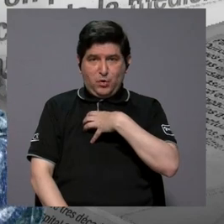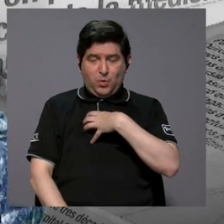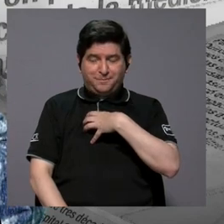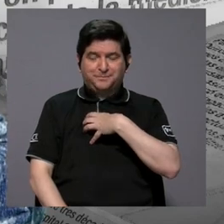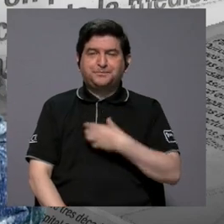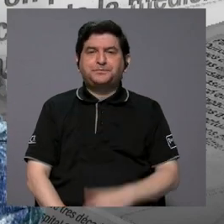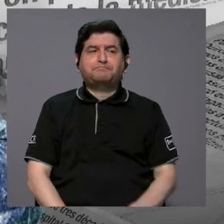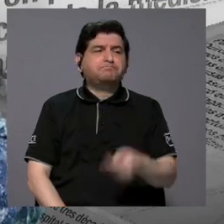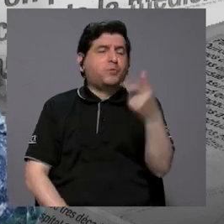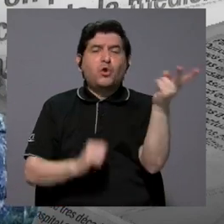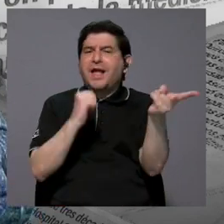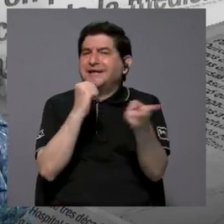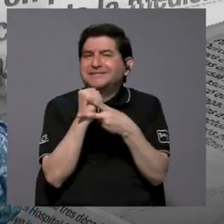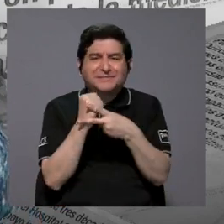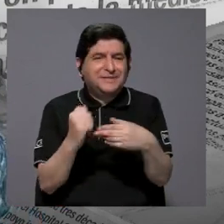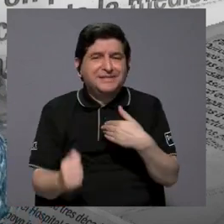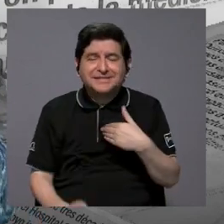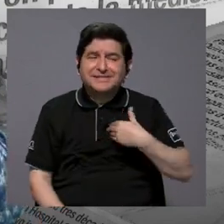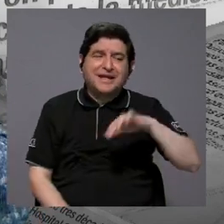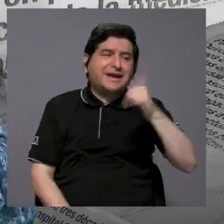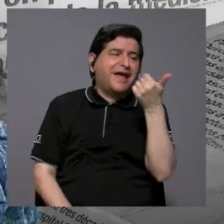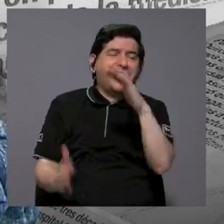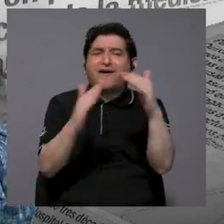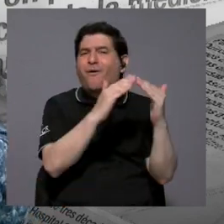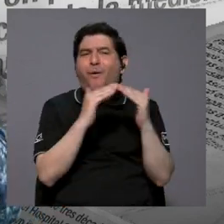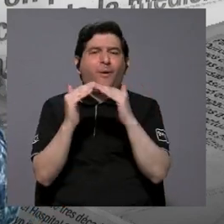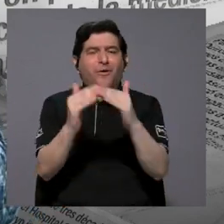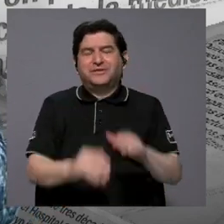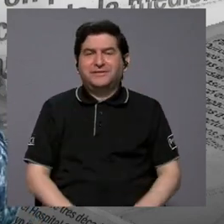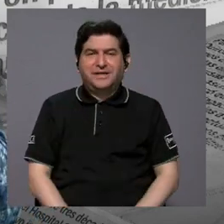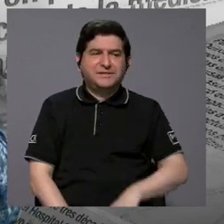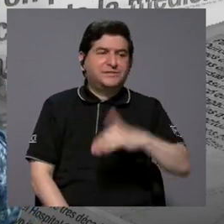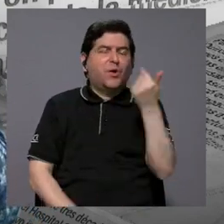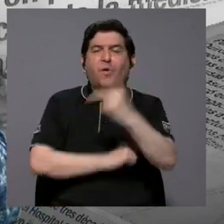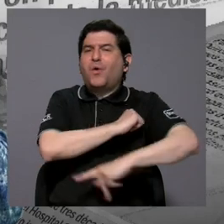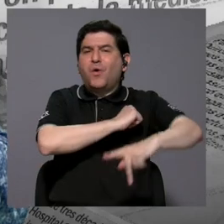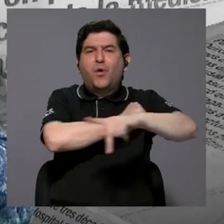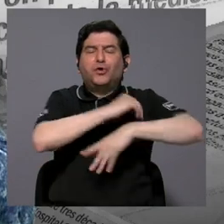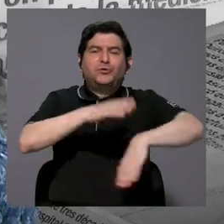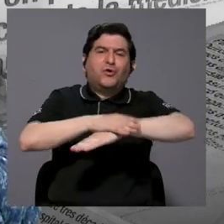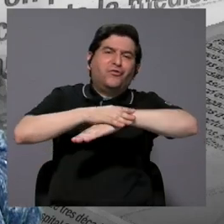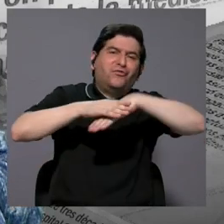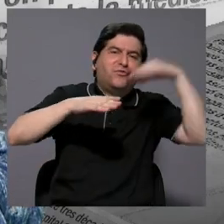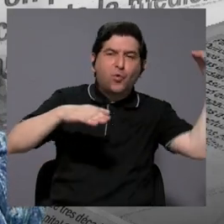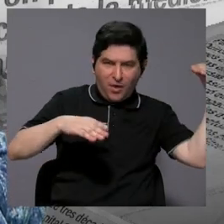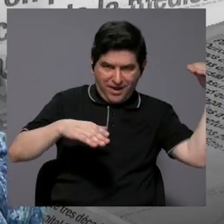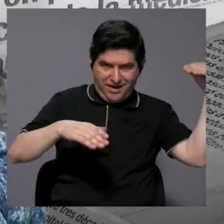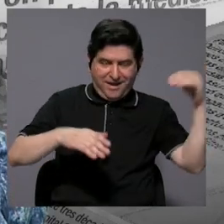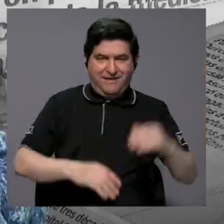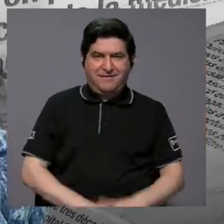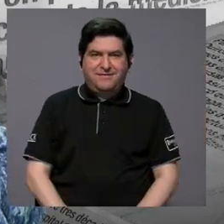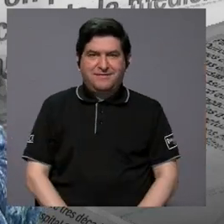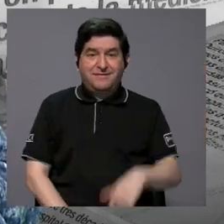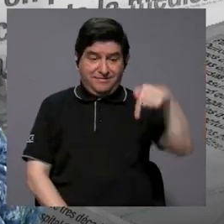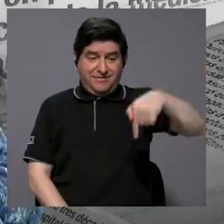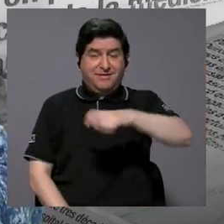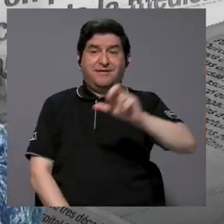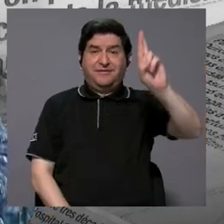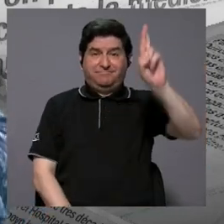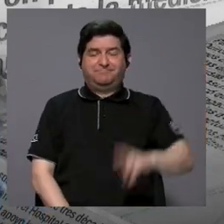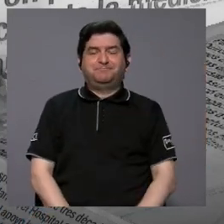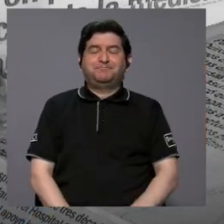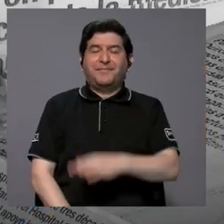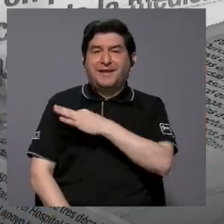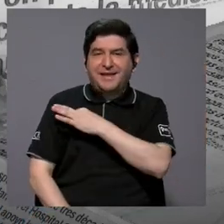pocas veces tienen otras comunidades y otros países fuera de de Costa Rica.